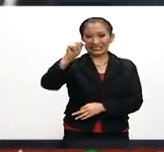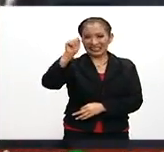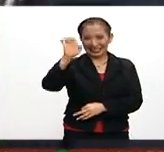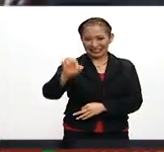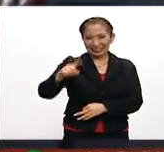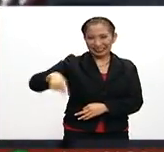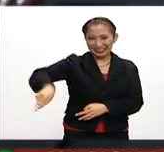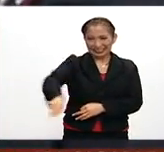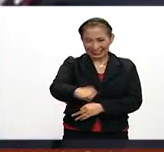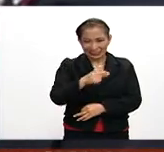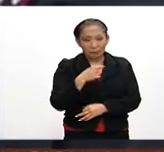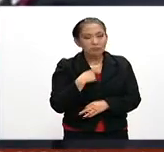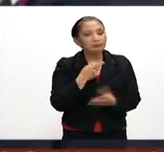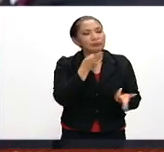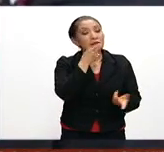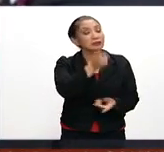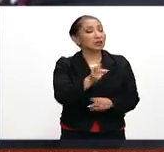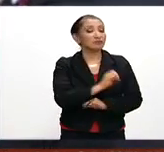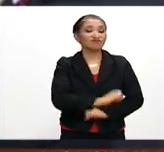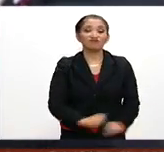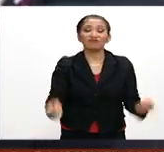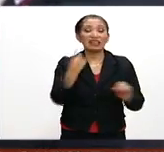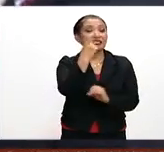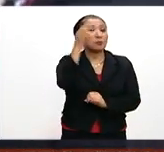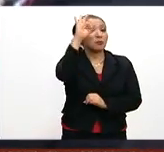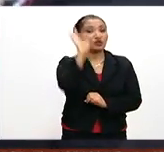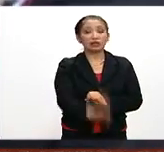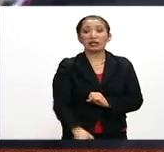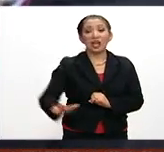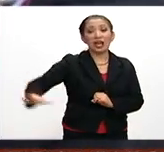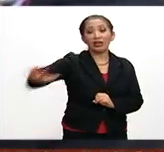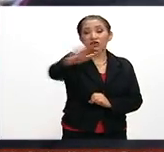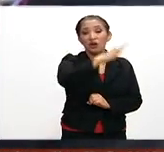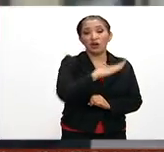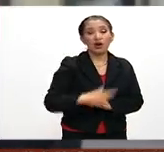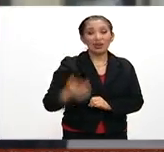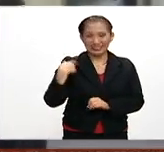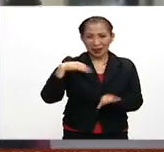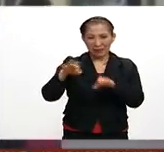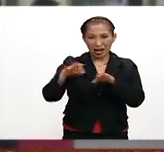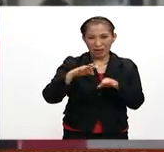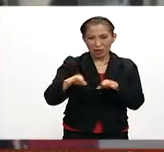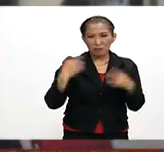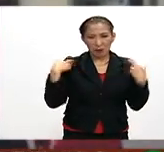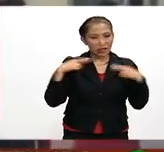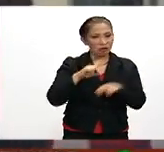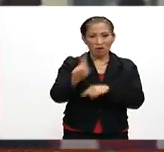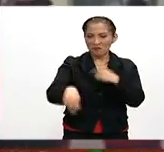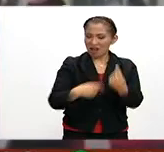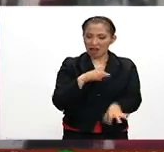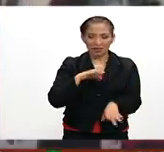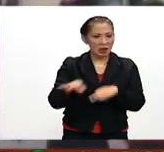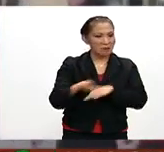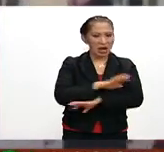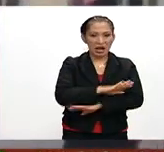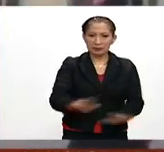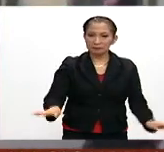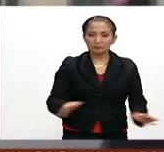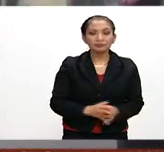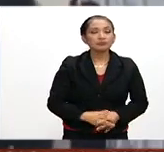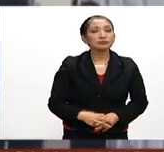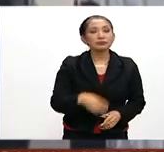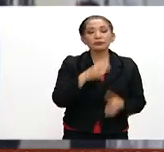Trabajadores de la Educación que dijo que el 100% de sus bajas de trabajadoras no se presentará a laborar.